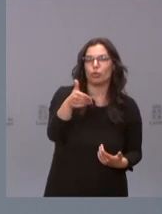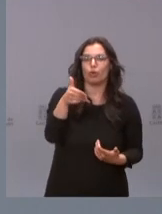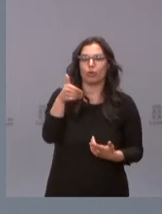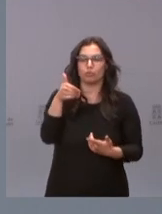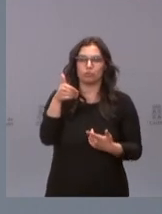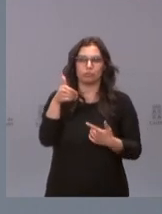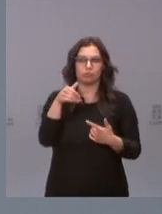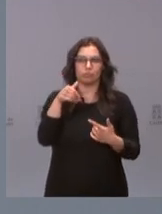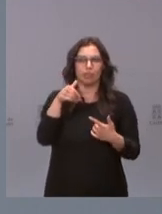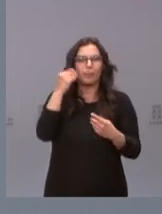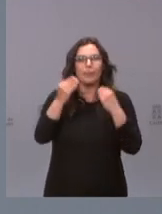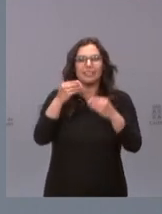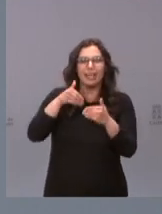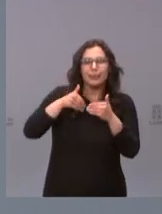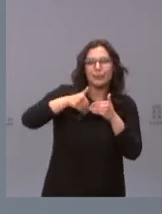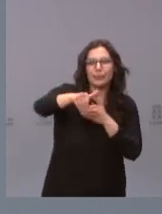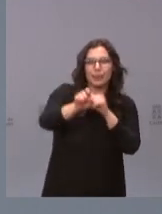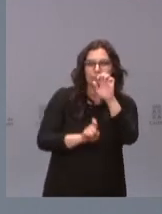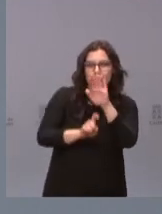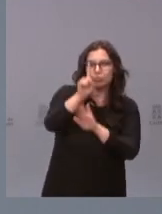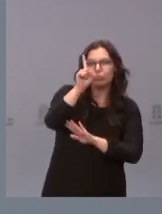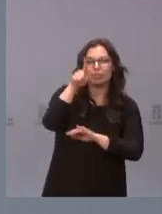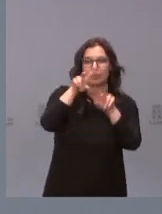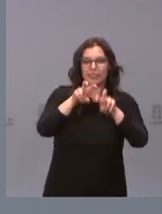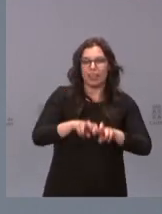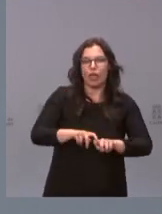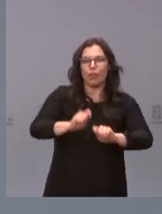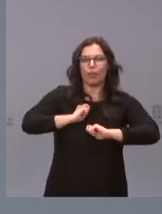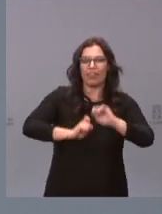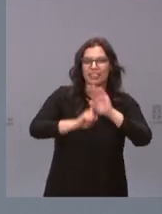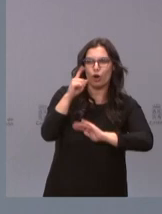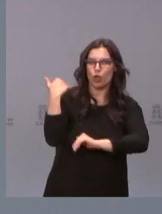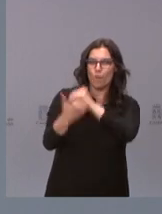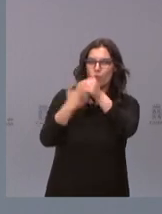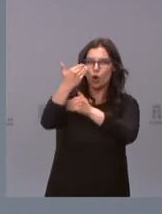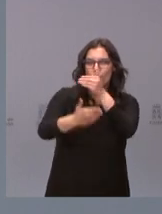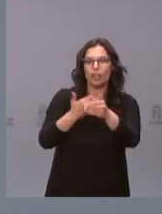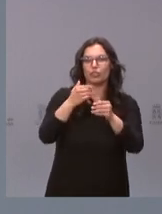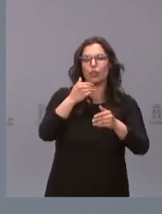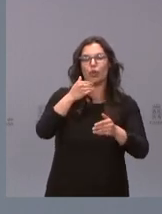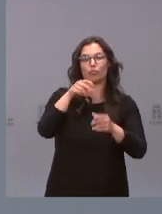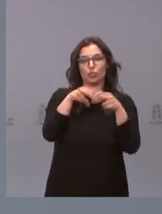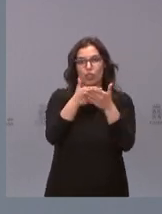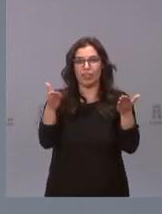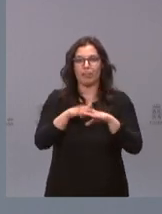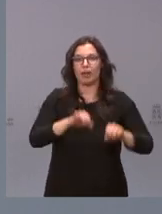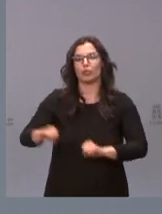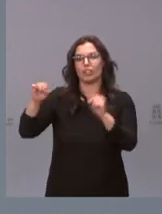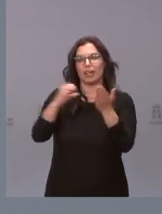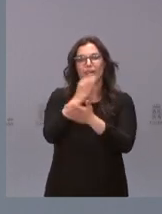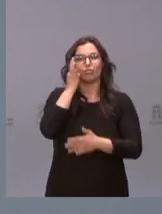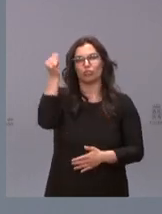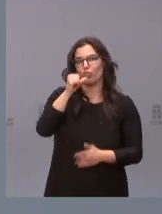plazo, en la investigación como palanca de desarrollo, de progreso de las sociedades y de protección de todos y todas. Muchas gracias, presidente.